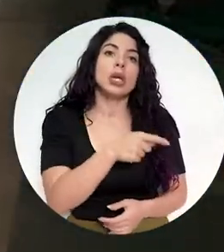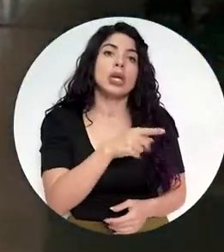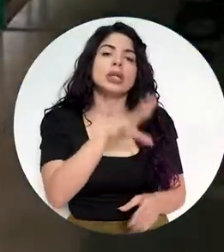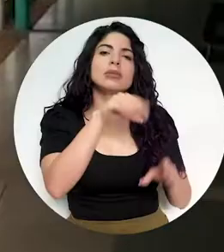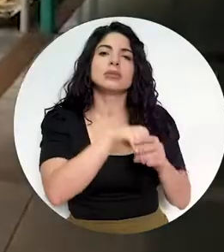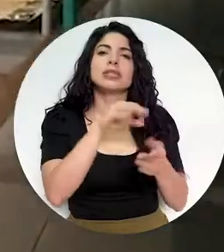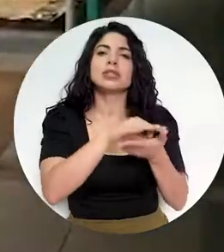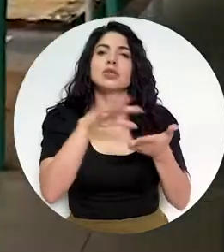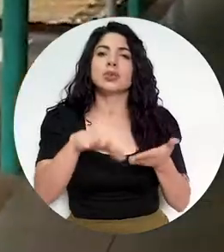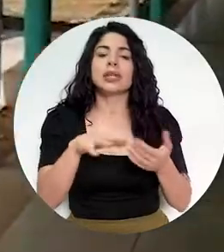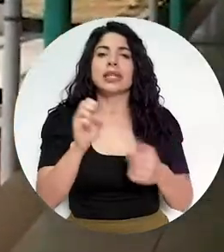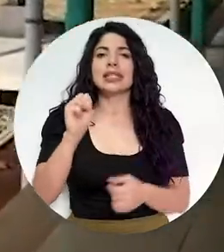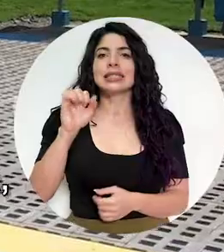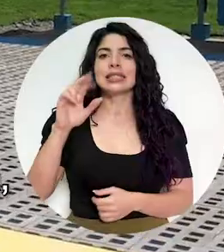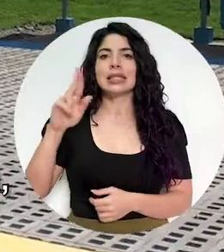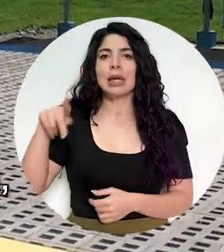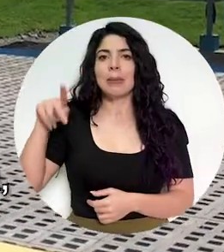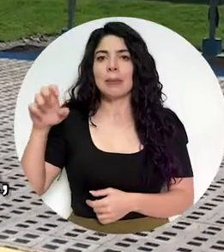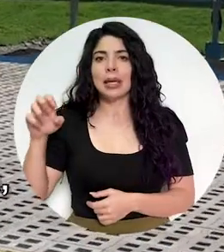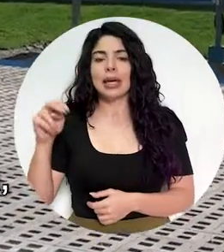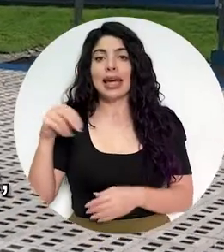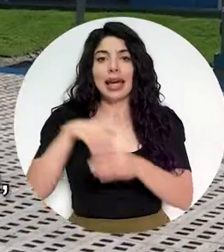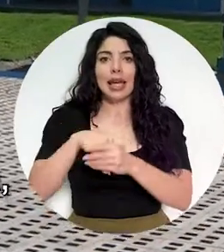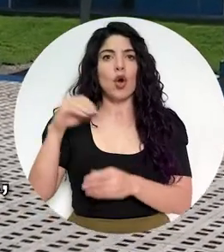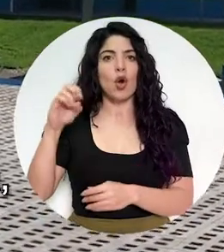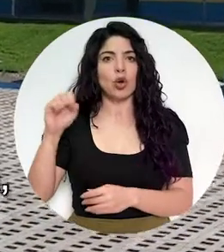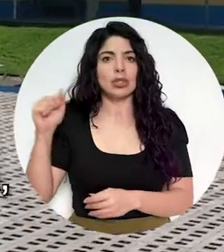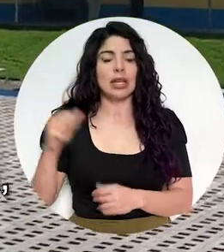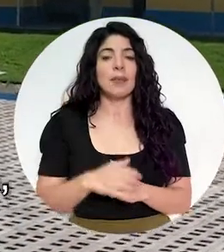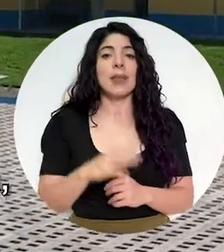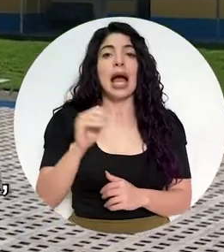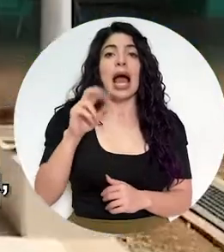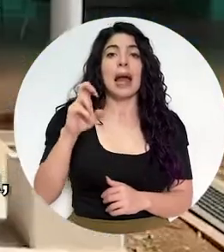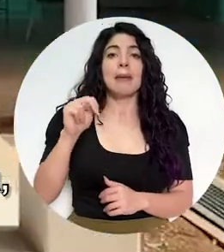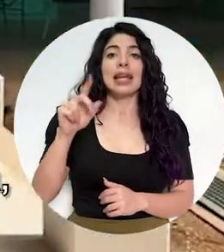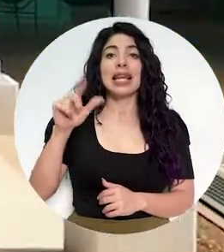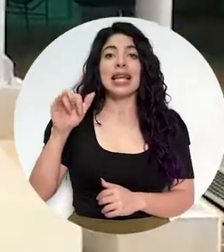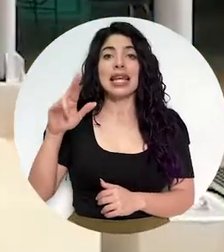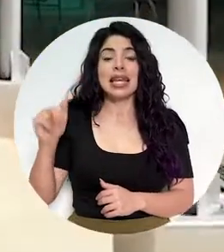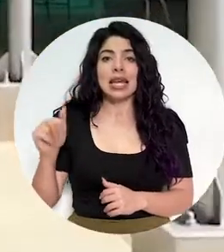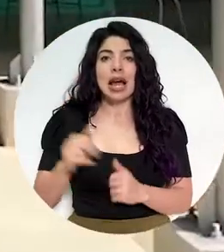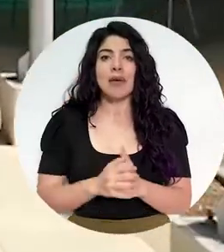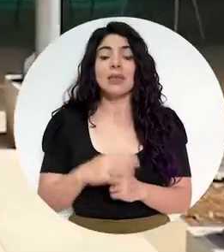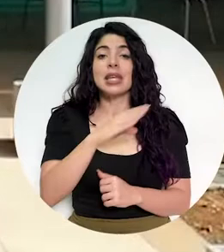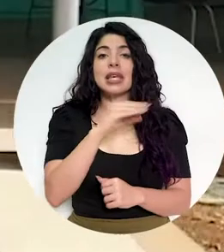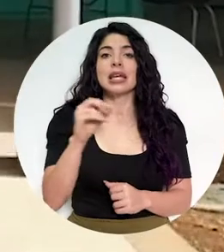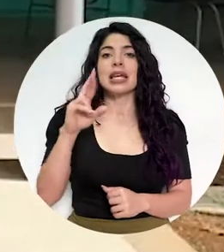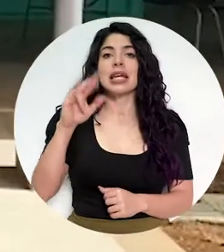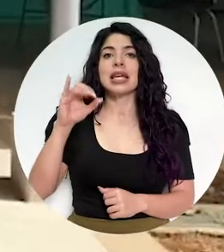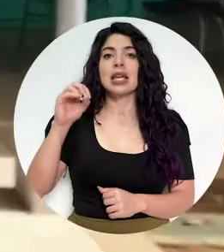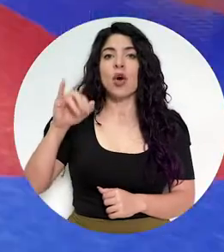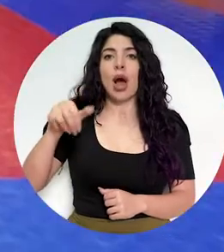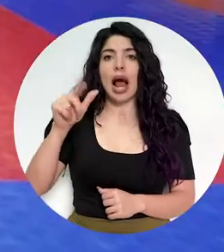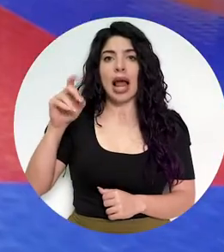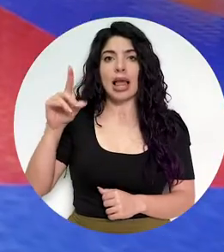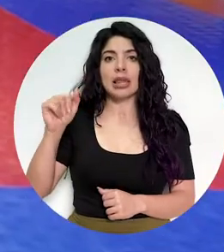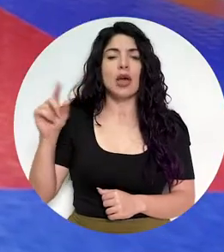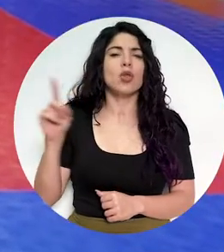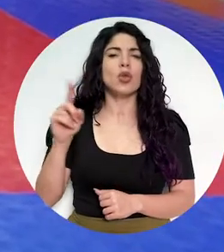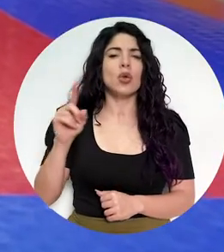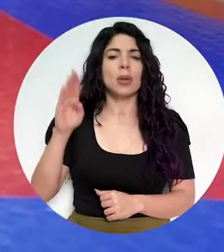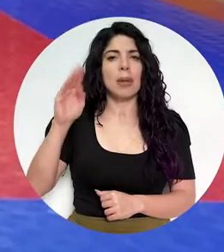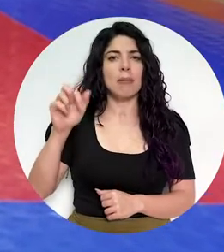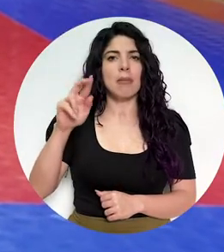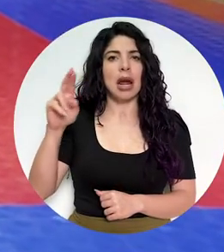En la provincia de Punta Arenas, esto incluye las escuelas de Sierpe en Osa, la Carmen Lira en Cóbano y Río